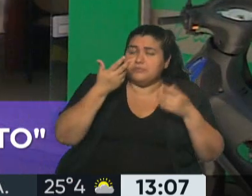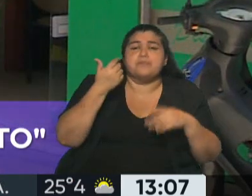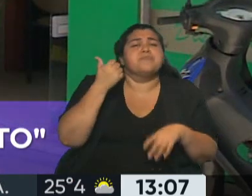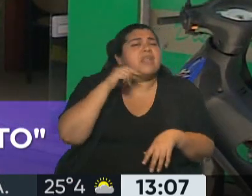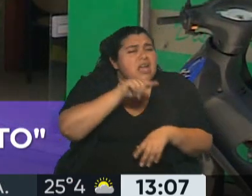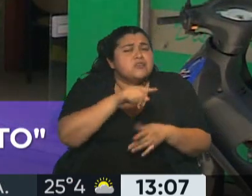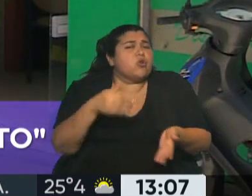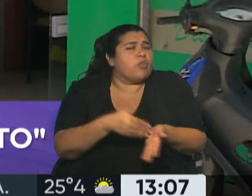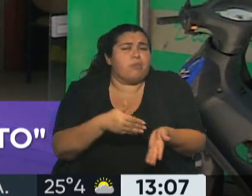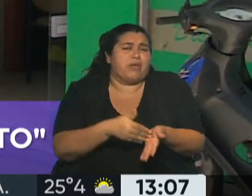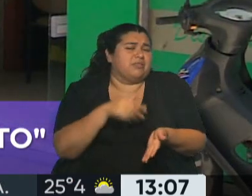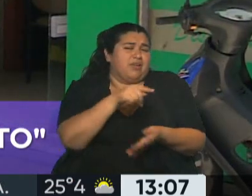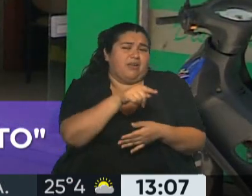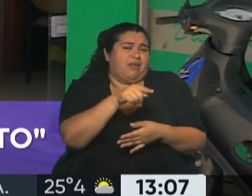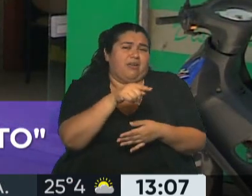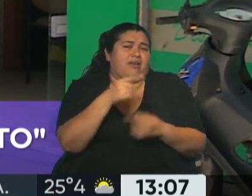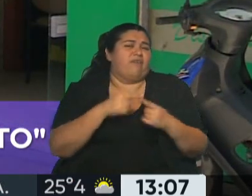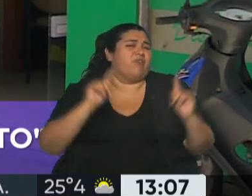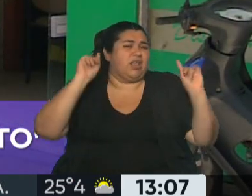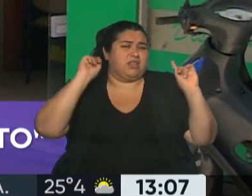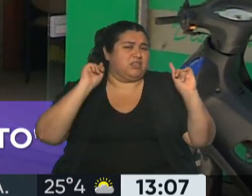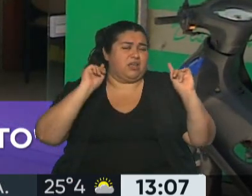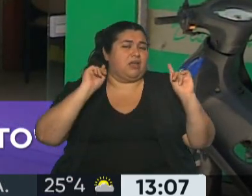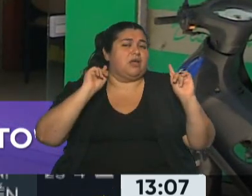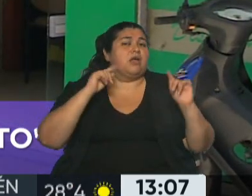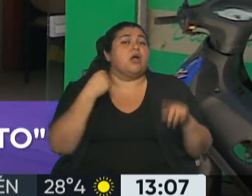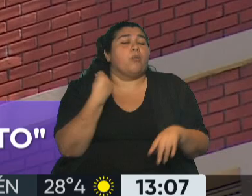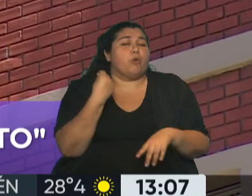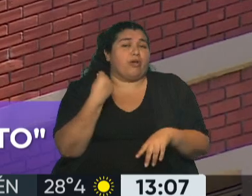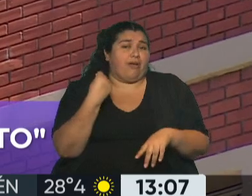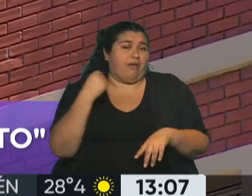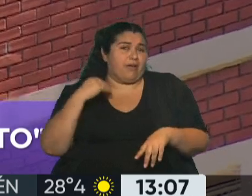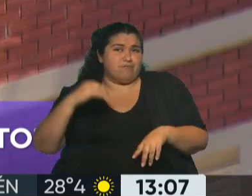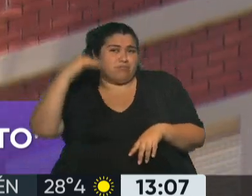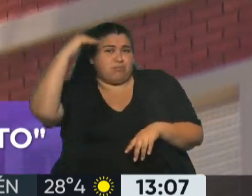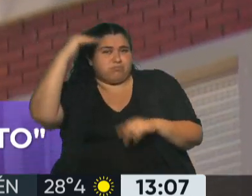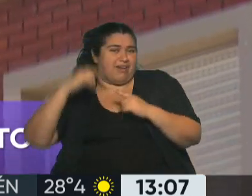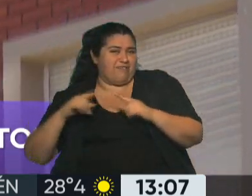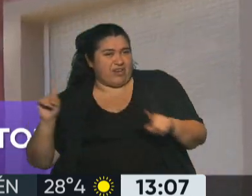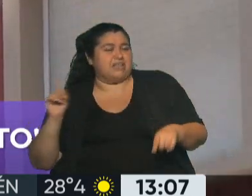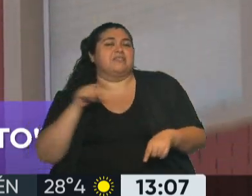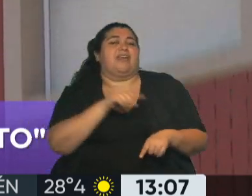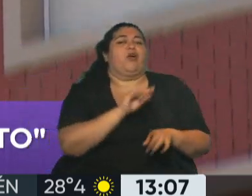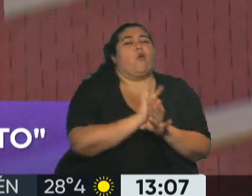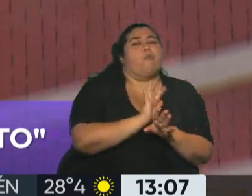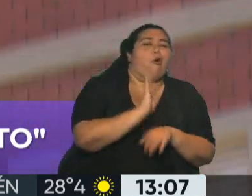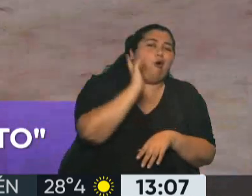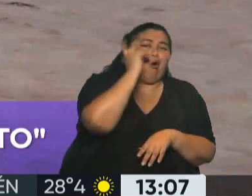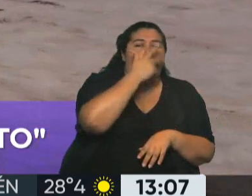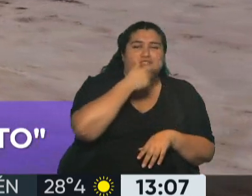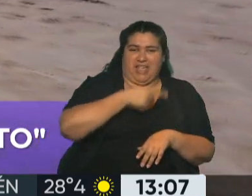eso tiene una característica diferente a lo que tenga que ver con unidades extrahoteleras, que es lo que manejamos nosotros, ¿no?